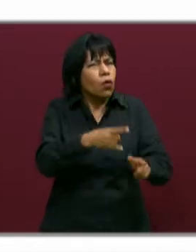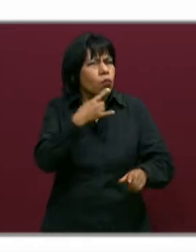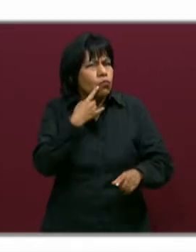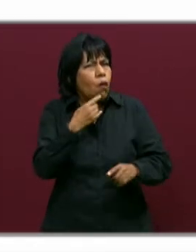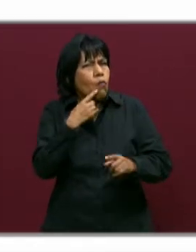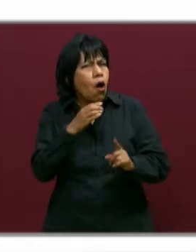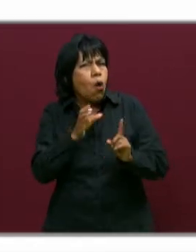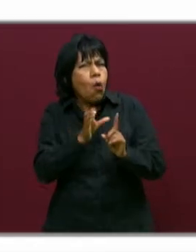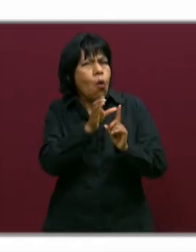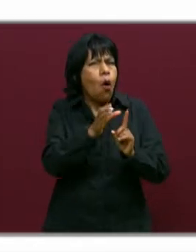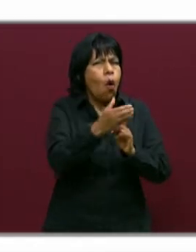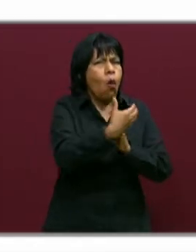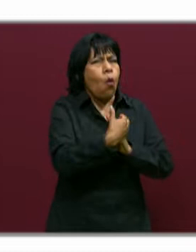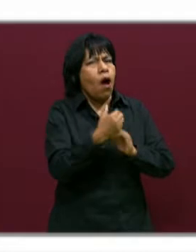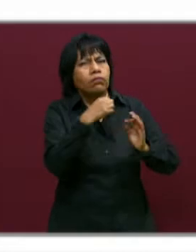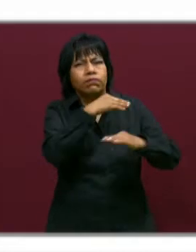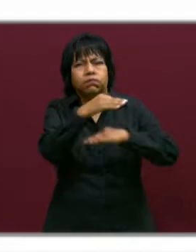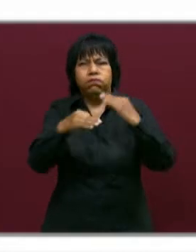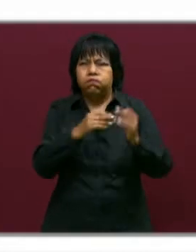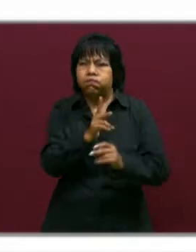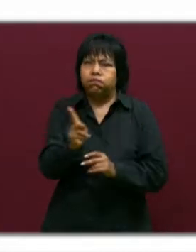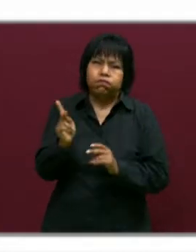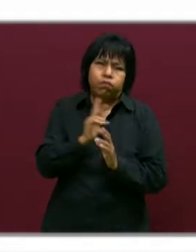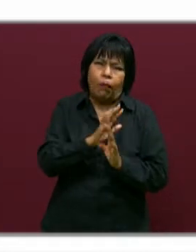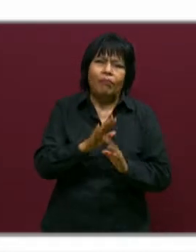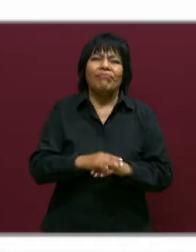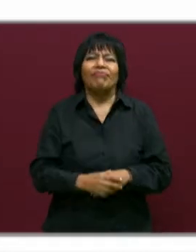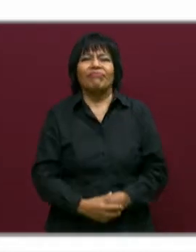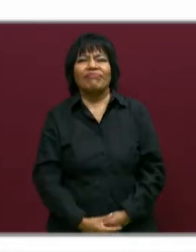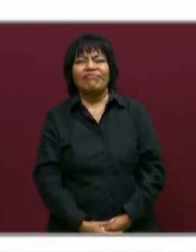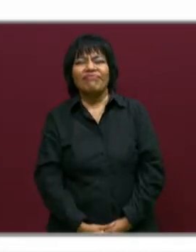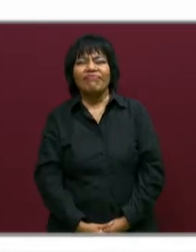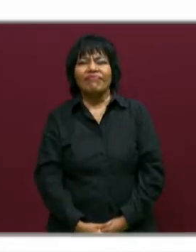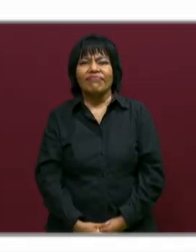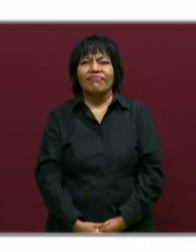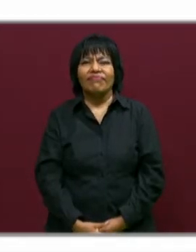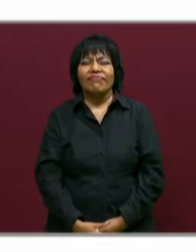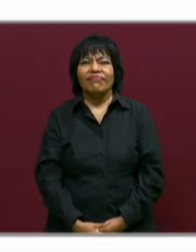Me cuido yo, te cuidas tú y así nos cuidamos absolutamente todos.